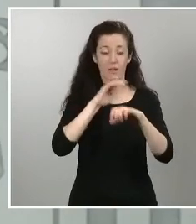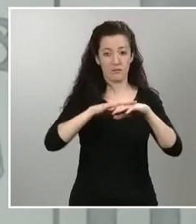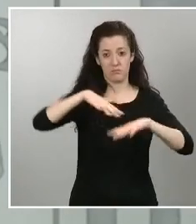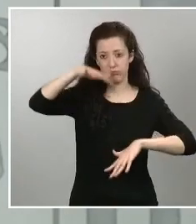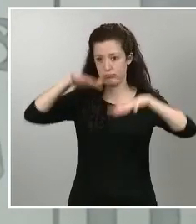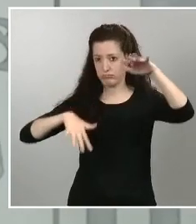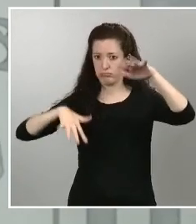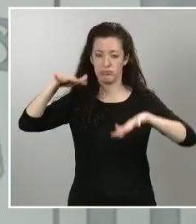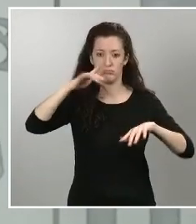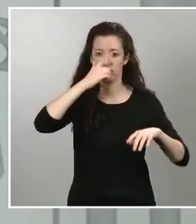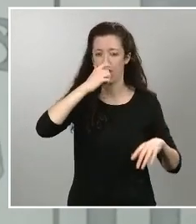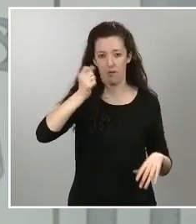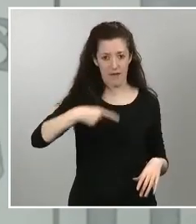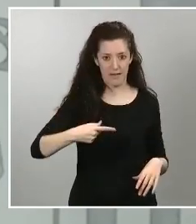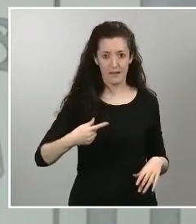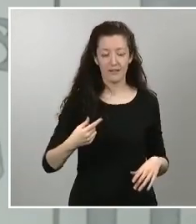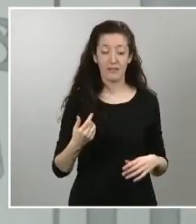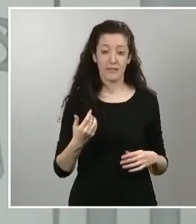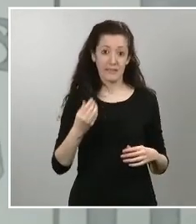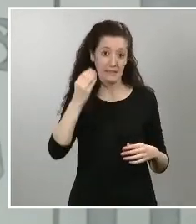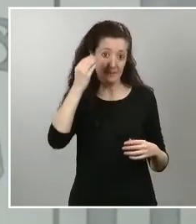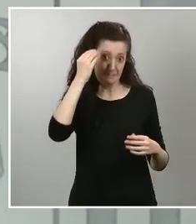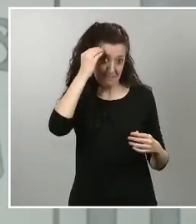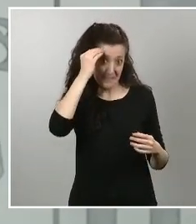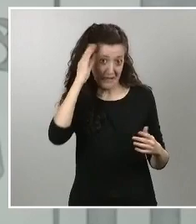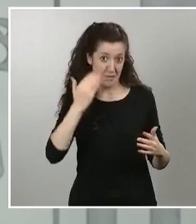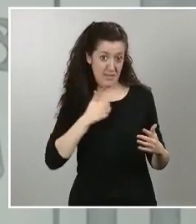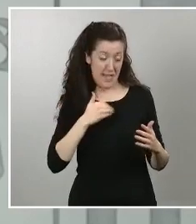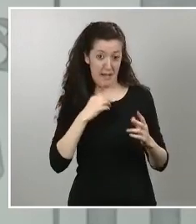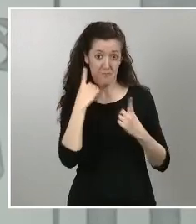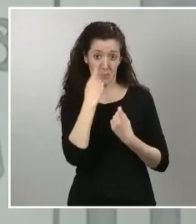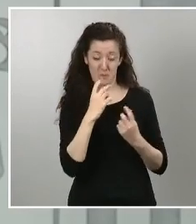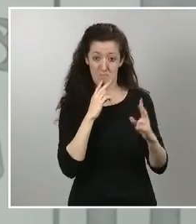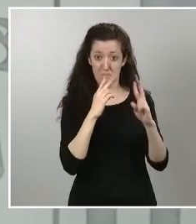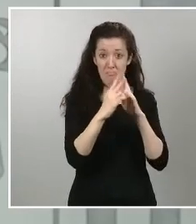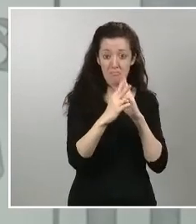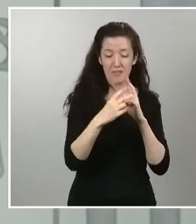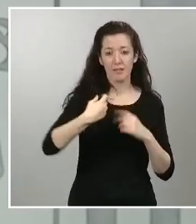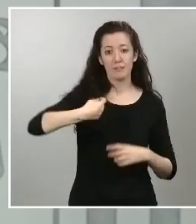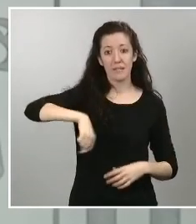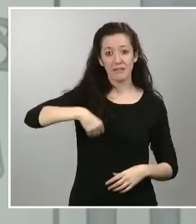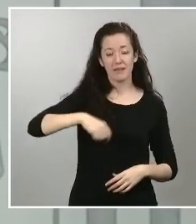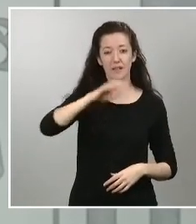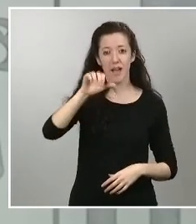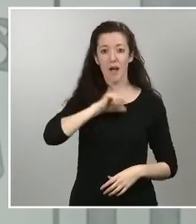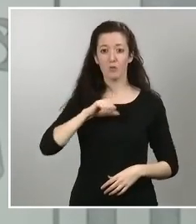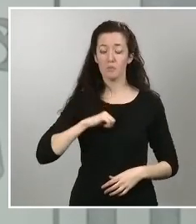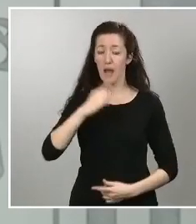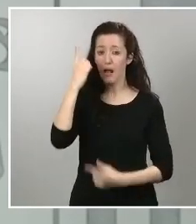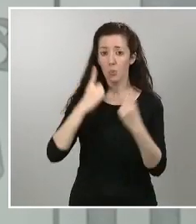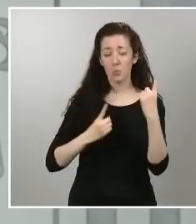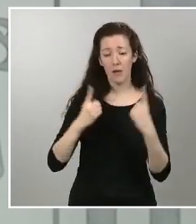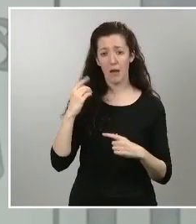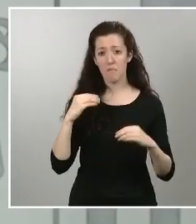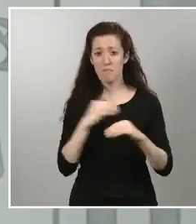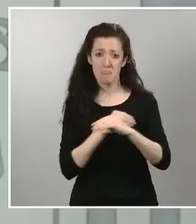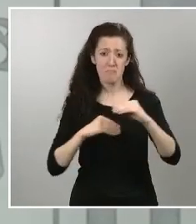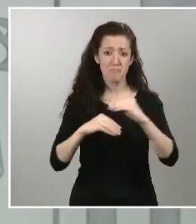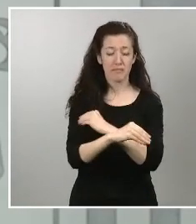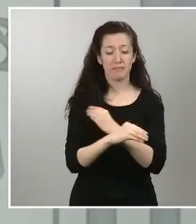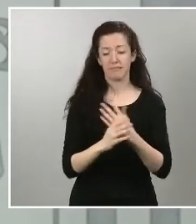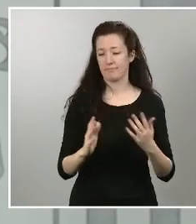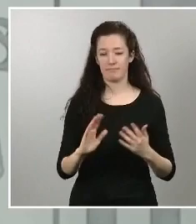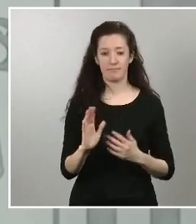que algunos presidentes de comunidades autónomas puedan plantear que tengan los ciudadanos por seguro que todas las medidas que sean útiles